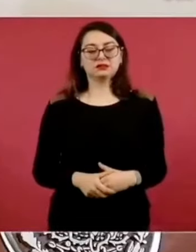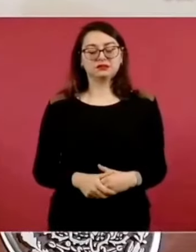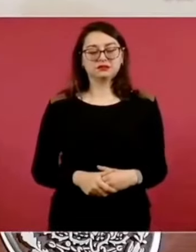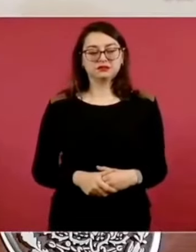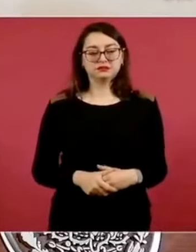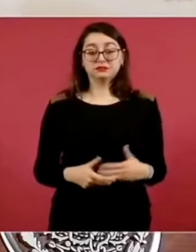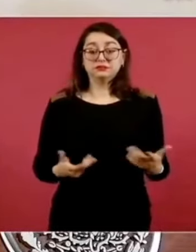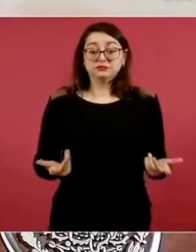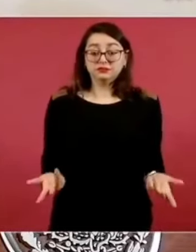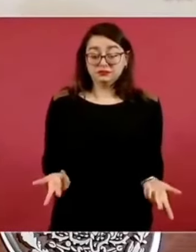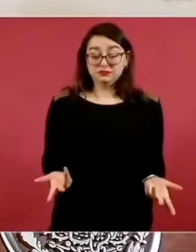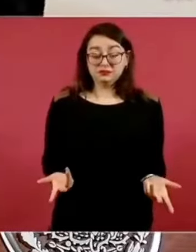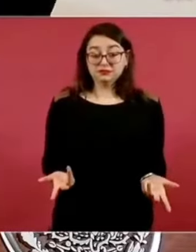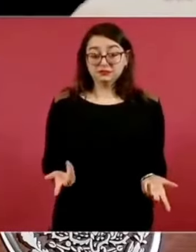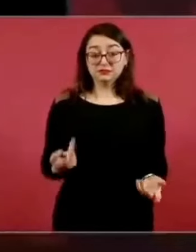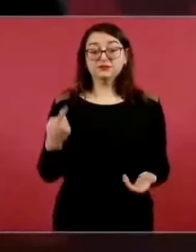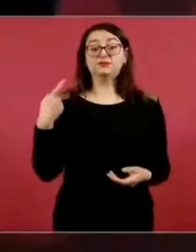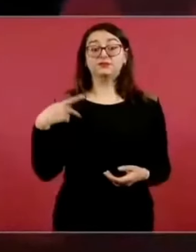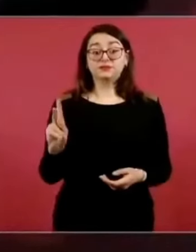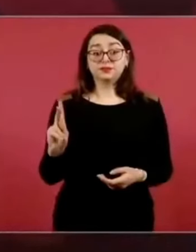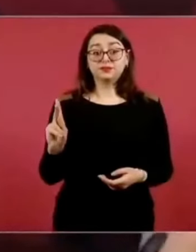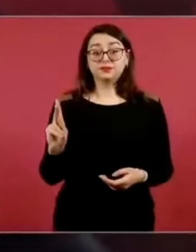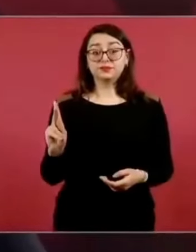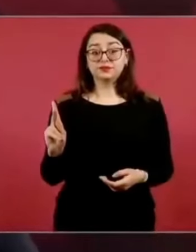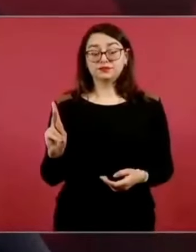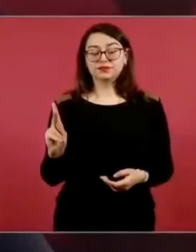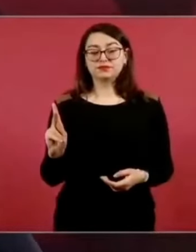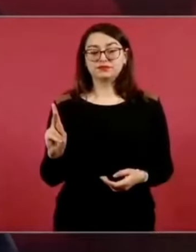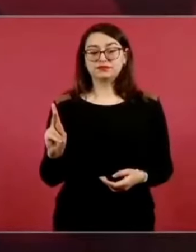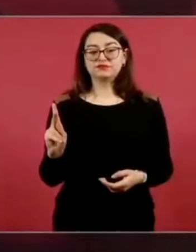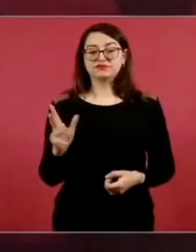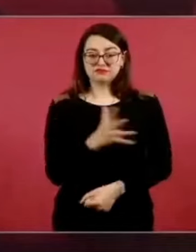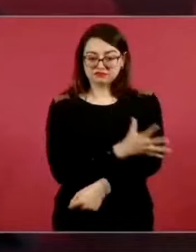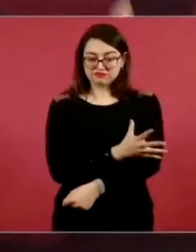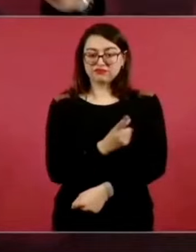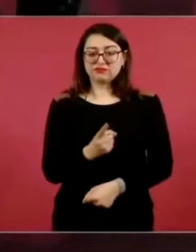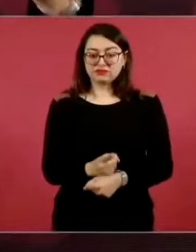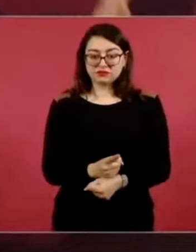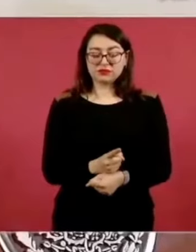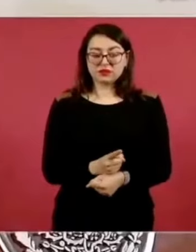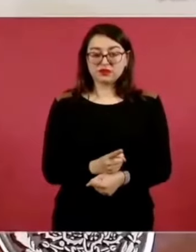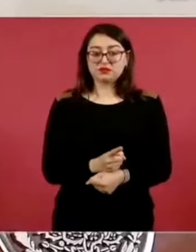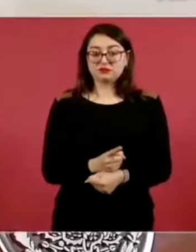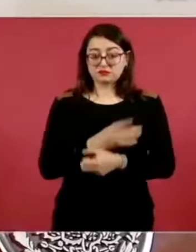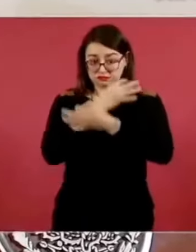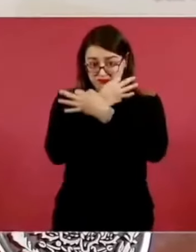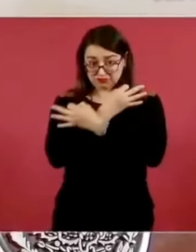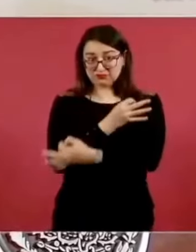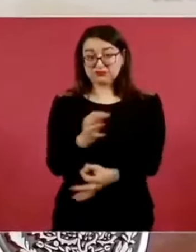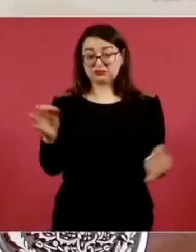Entonces, pero con sinceridad le digo al pueblo de México,